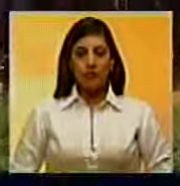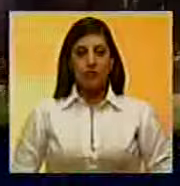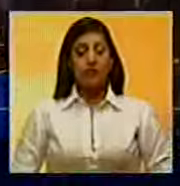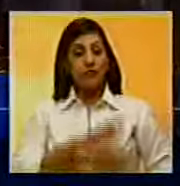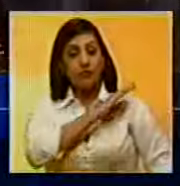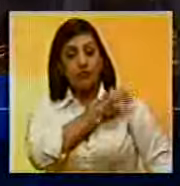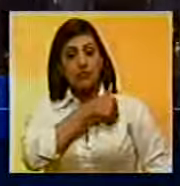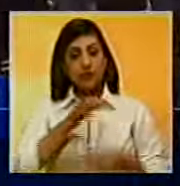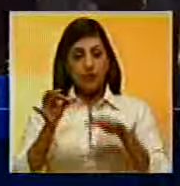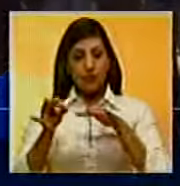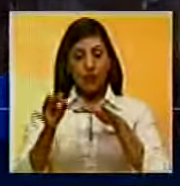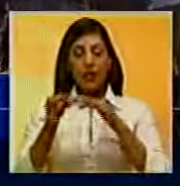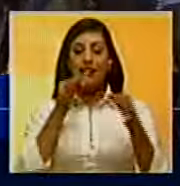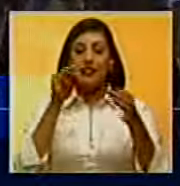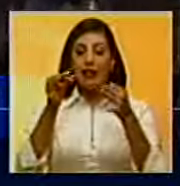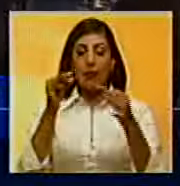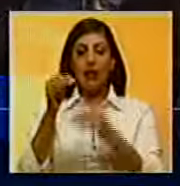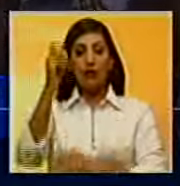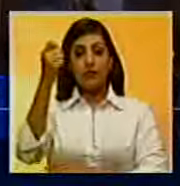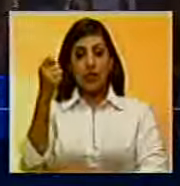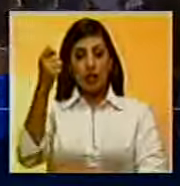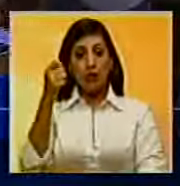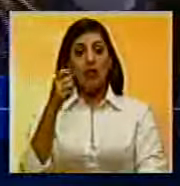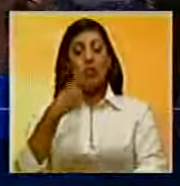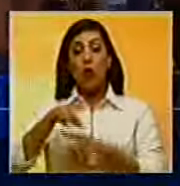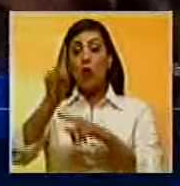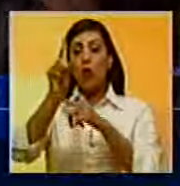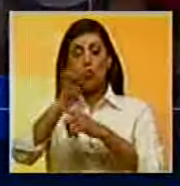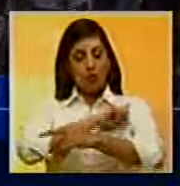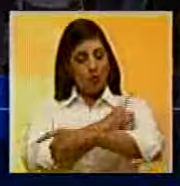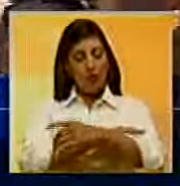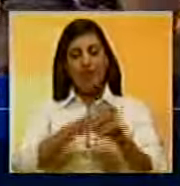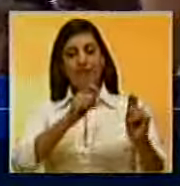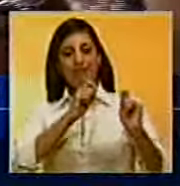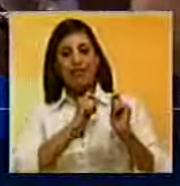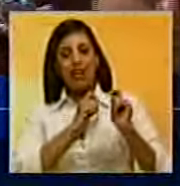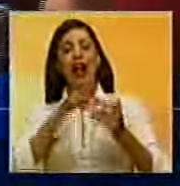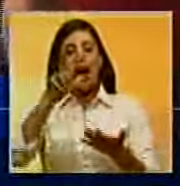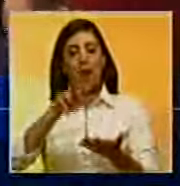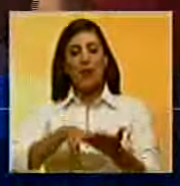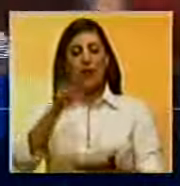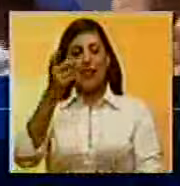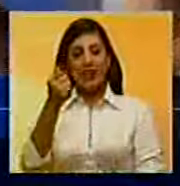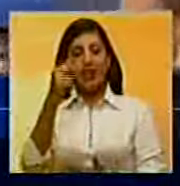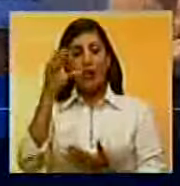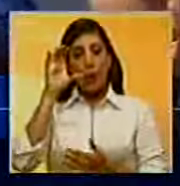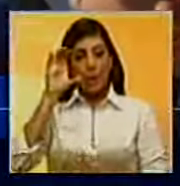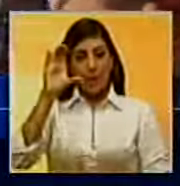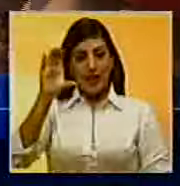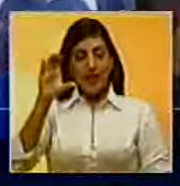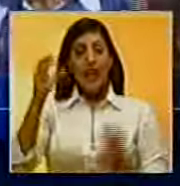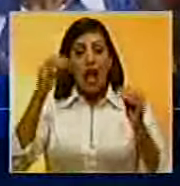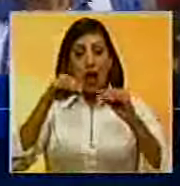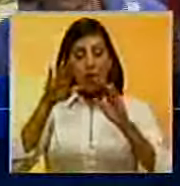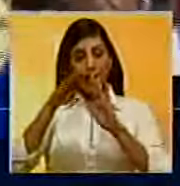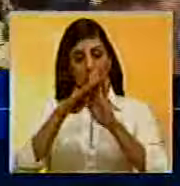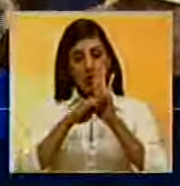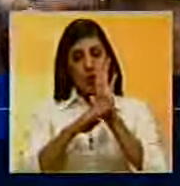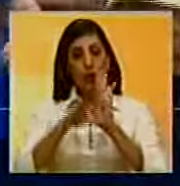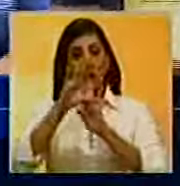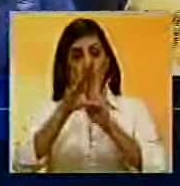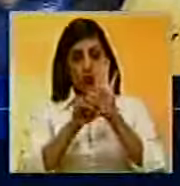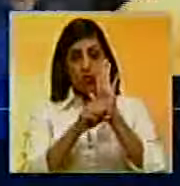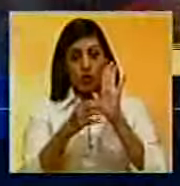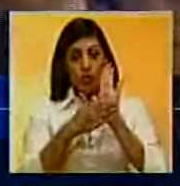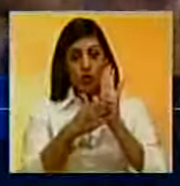La autoridad municipal expresó que el Parlamento es el único poder facultado para aprobar el presupuesto de la Nación, de acuerdo con lo establecido en la